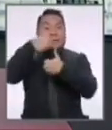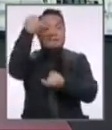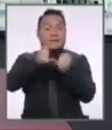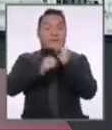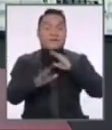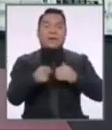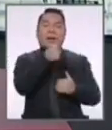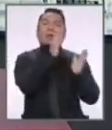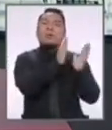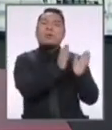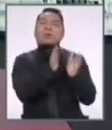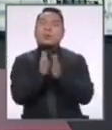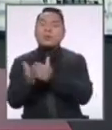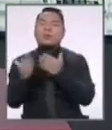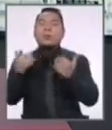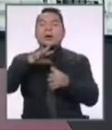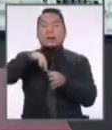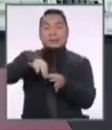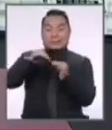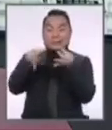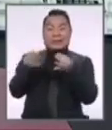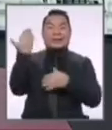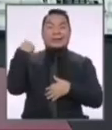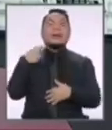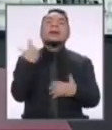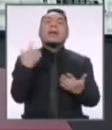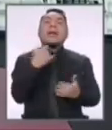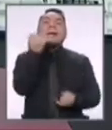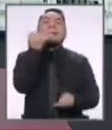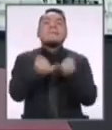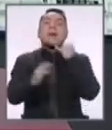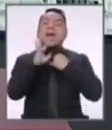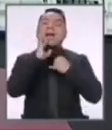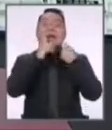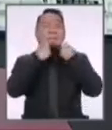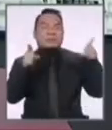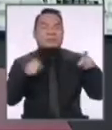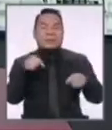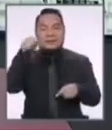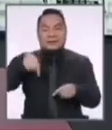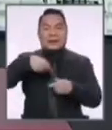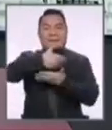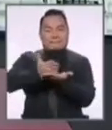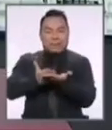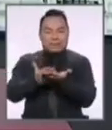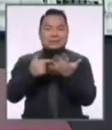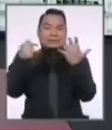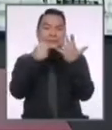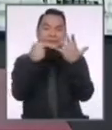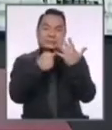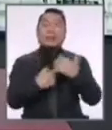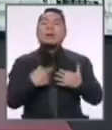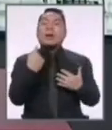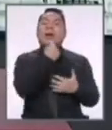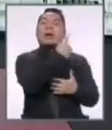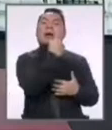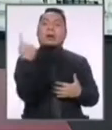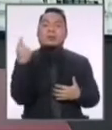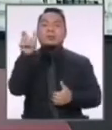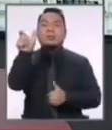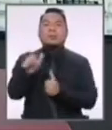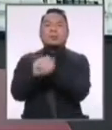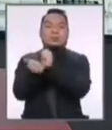acuerdo al orden establecido en el sorteo de las palabras finales en esta secuencia que tendrá cada uno de los